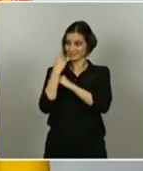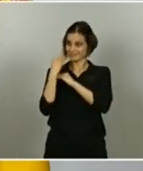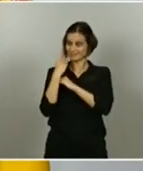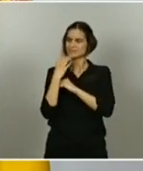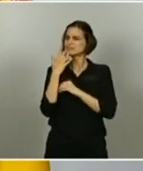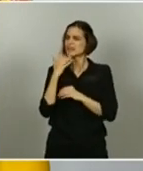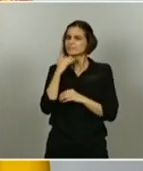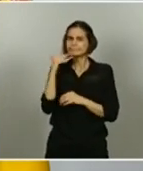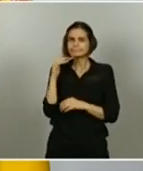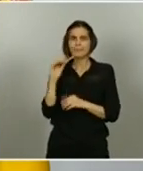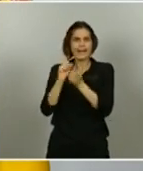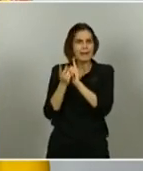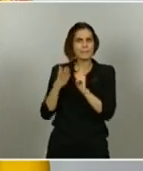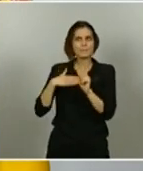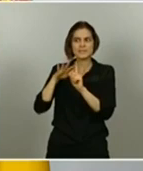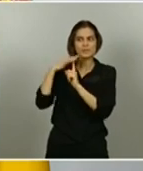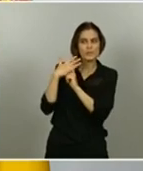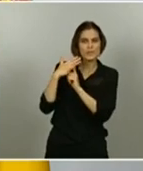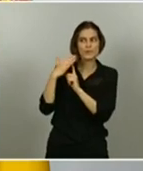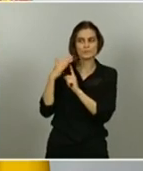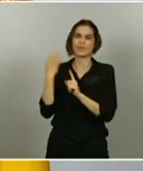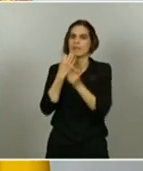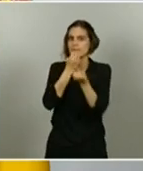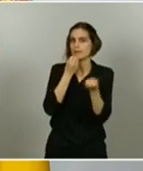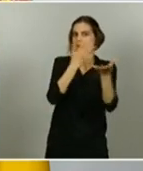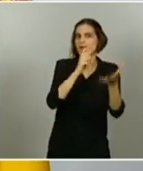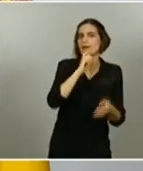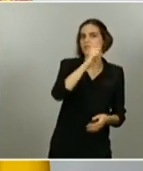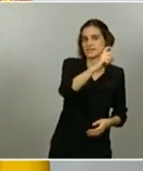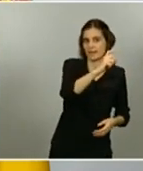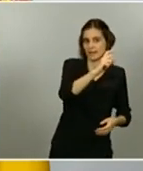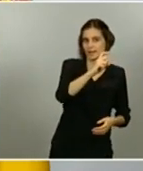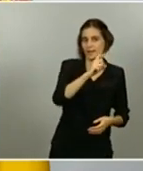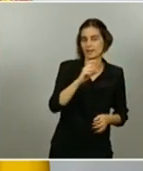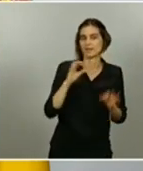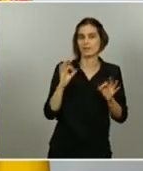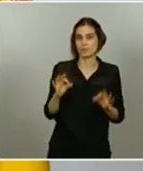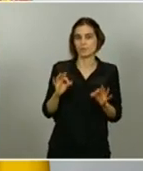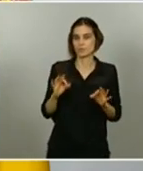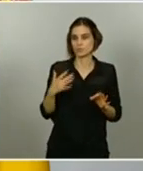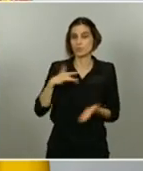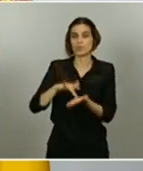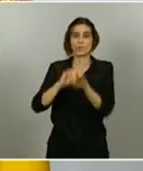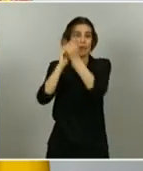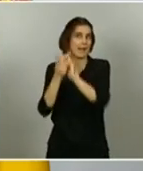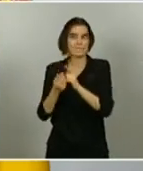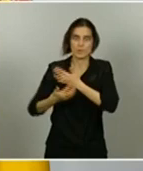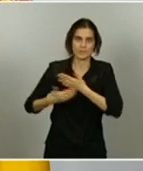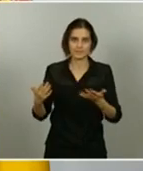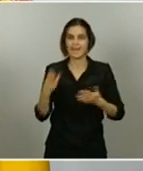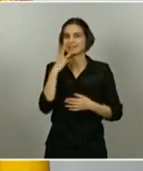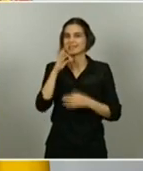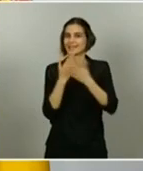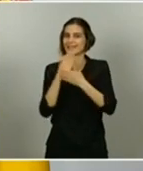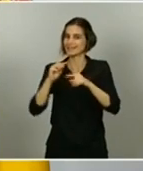en su situación que afecte a la prestación en los 30 días posteriores a cuando se produzca este cambio. El ingreso mínimo vital se cobrará